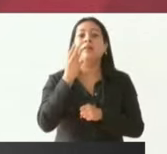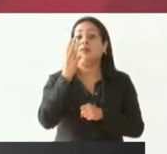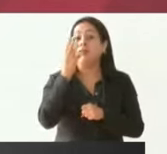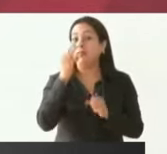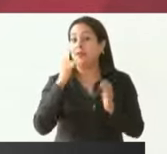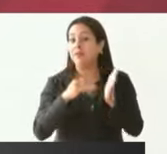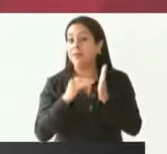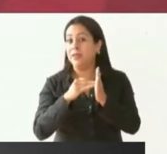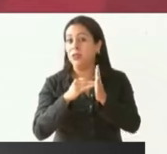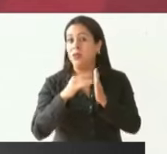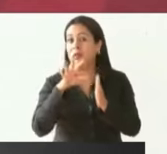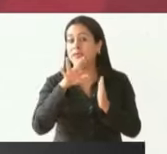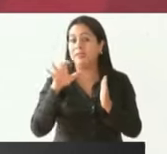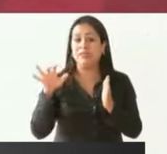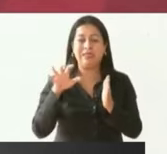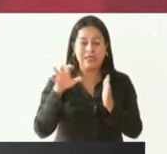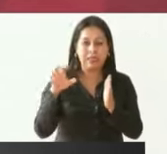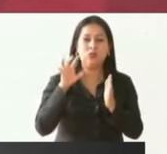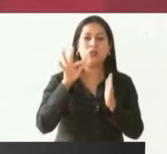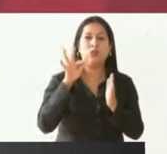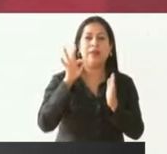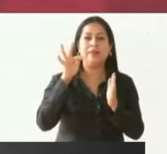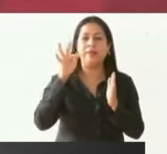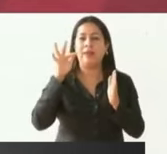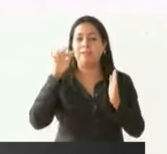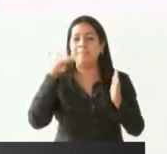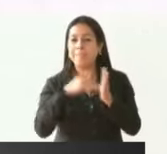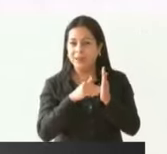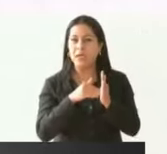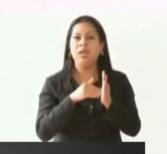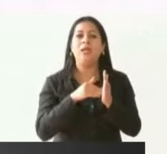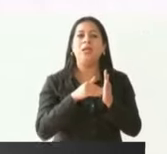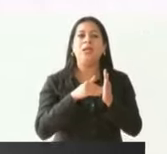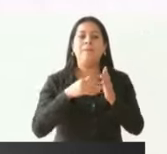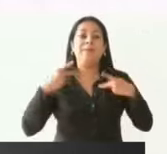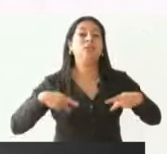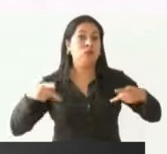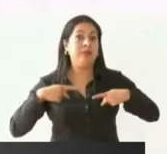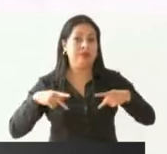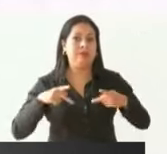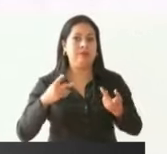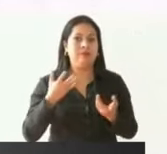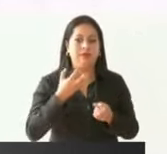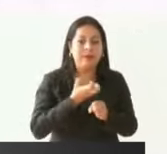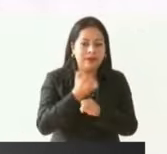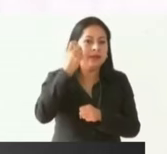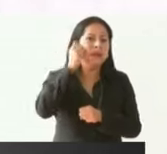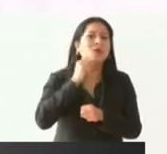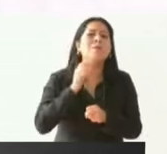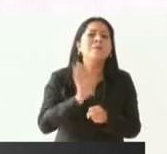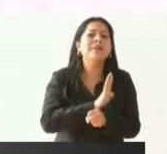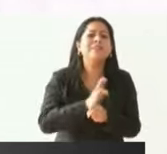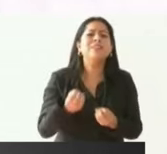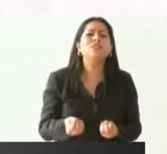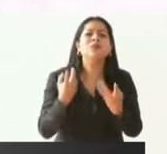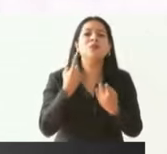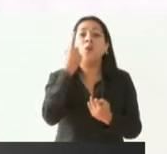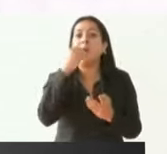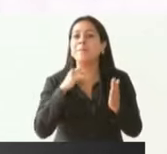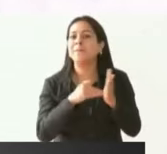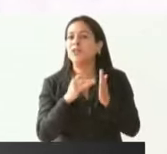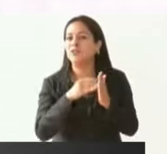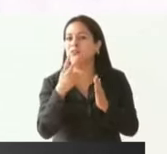.540.000 habitantes. ¿Cuántos beneficiarios? 1